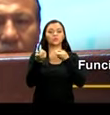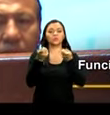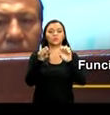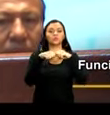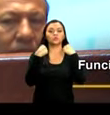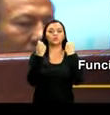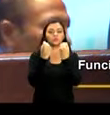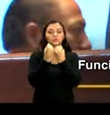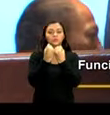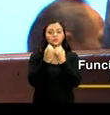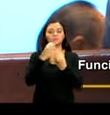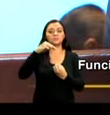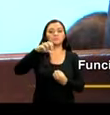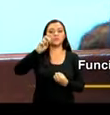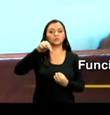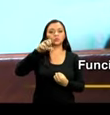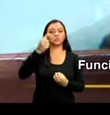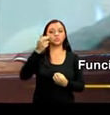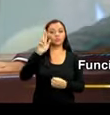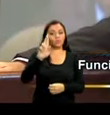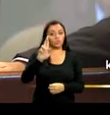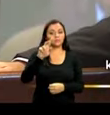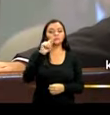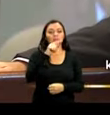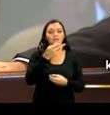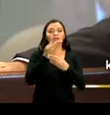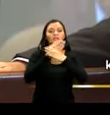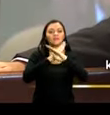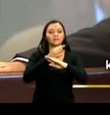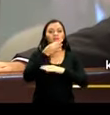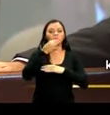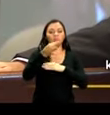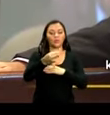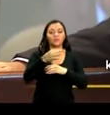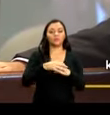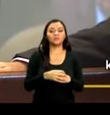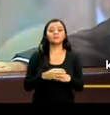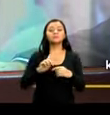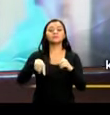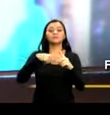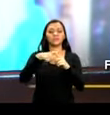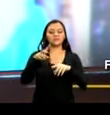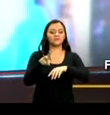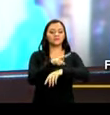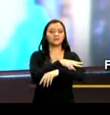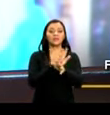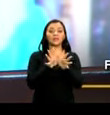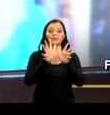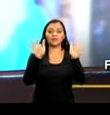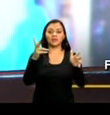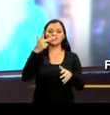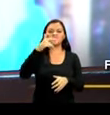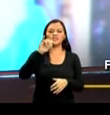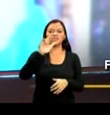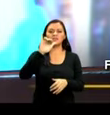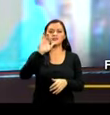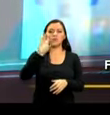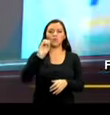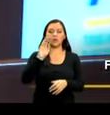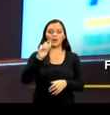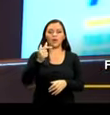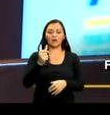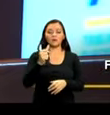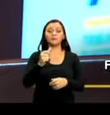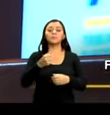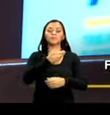Transparencia y Control Social, Suad Mansur, el defensor del pueblo, Ramiro Riva de Neira, el fiscal general de la Nación, Galo Chiriboga,